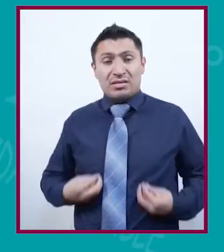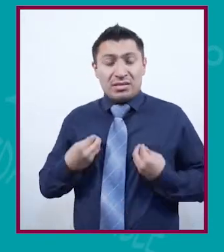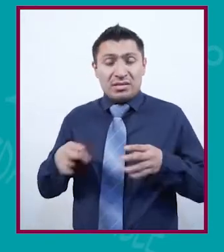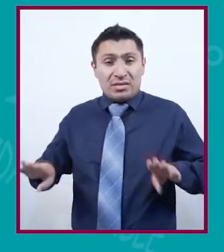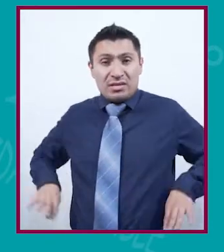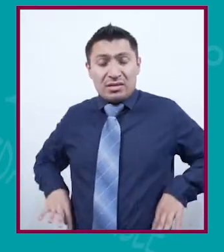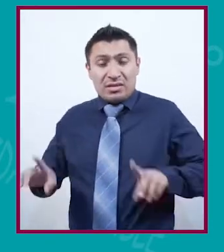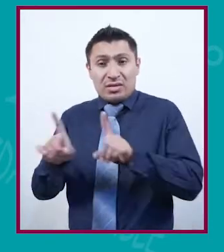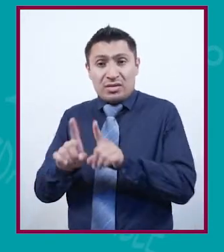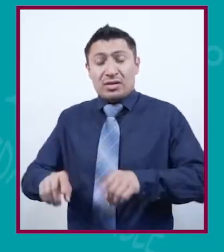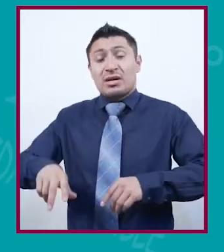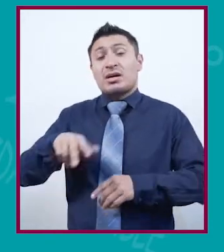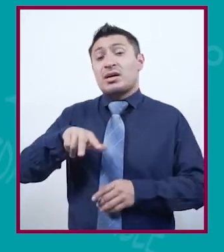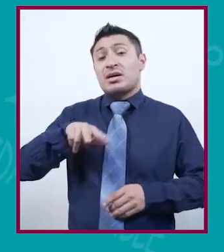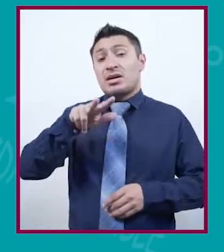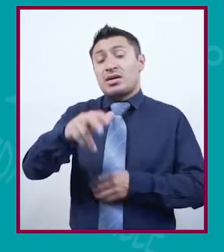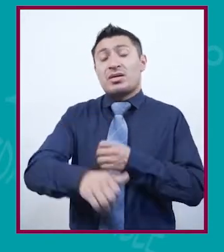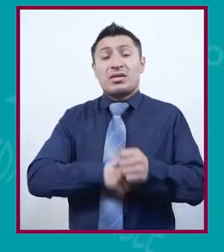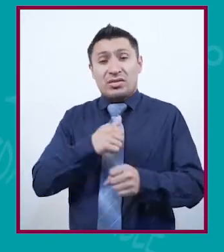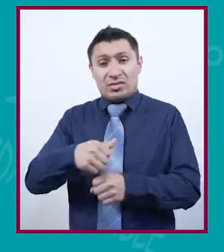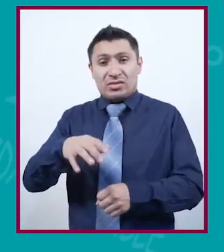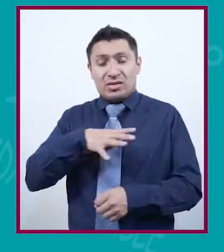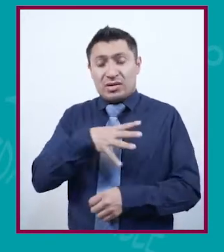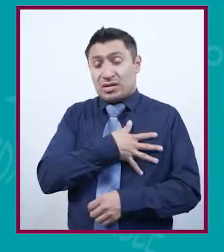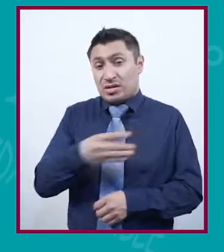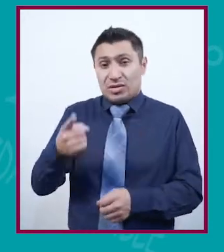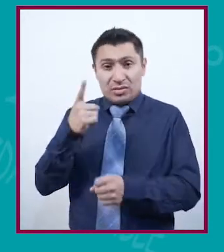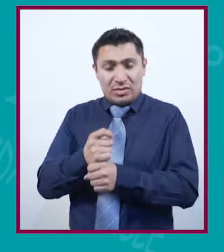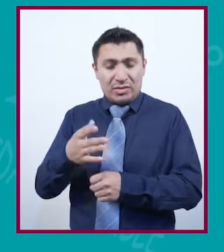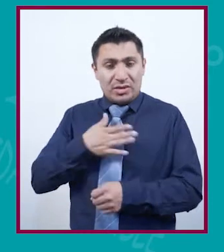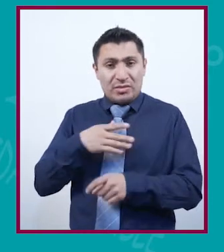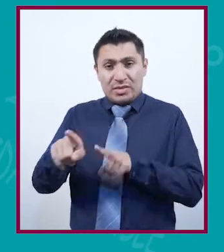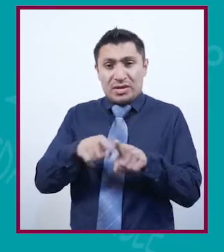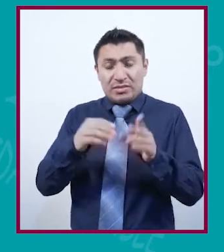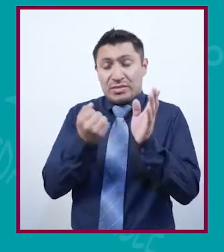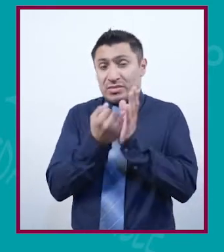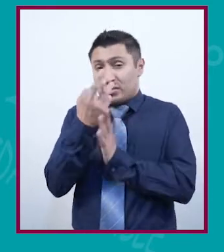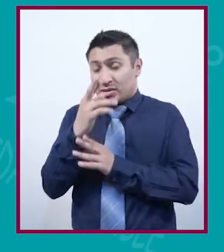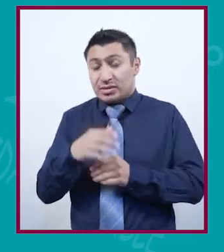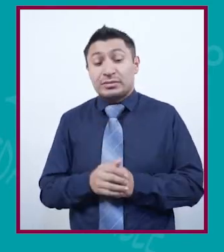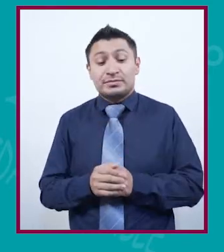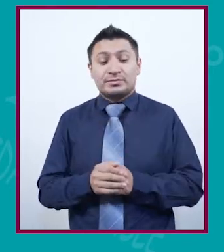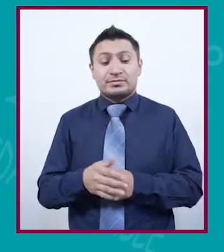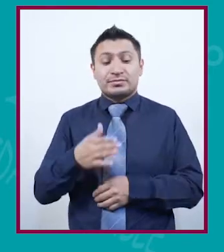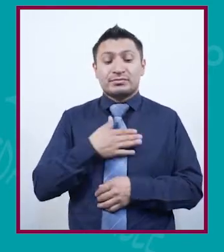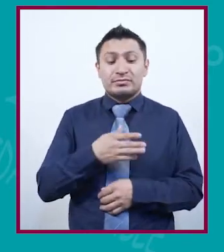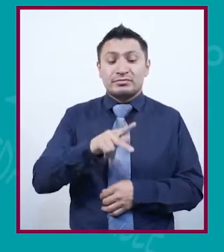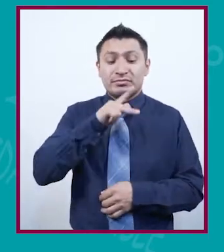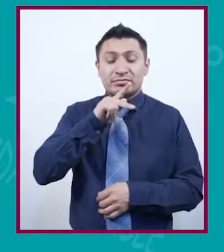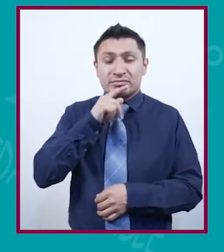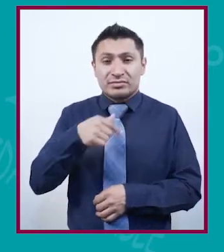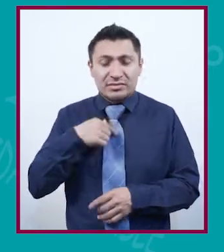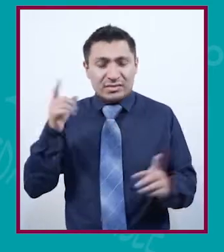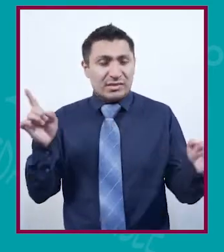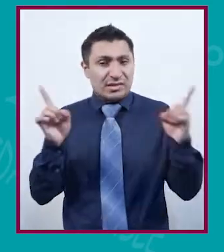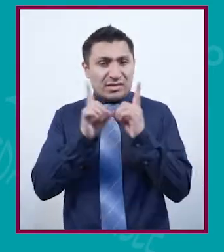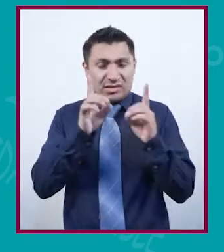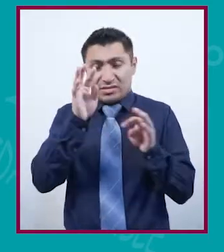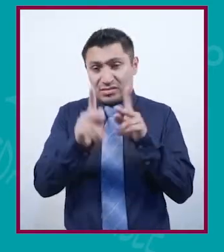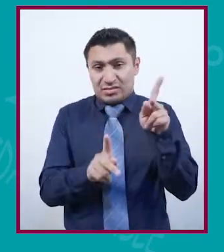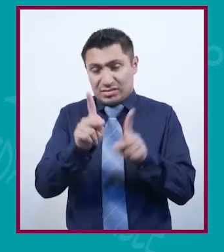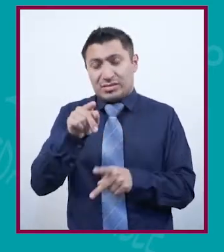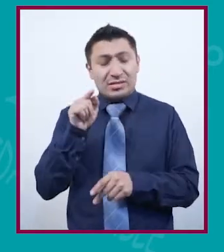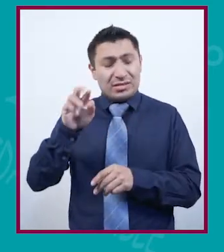Y a los 18 fue cuando tuvo a mi hermano más grande. Con mi padre es con el que él me platicaba cómo era su